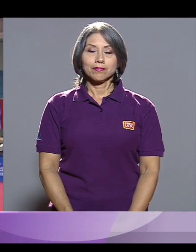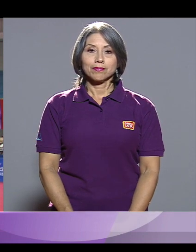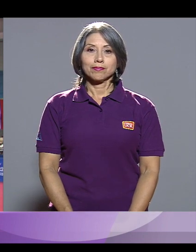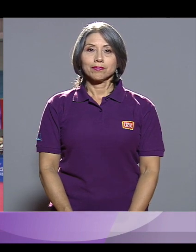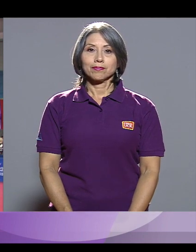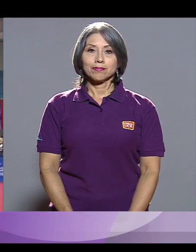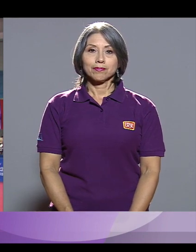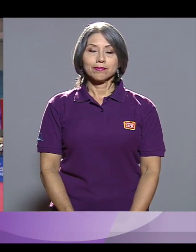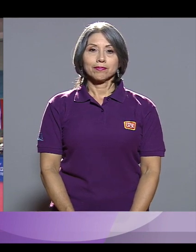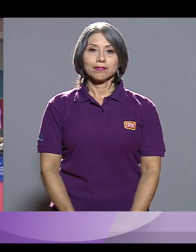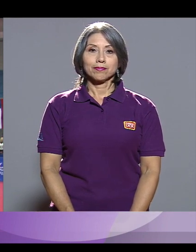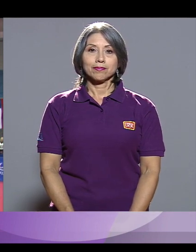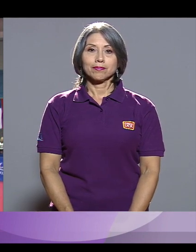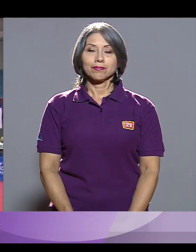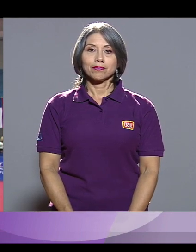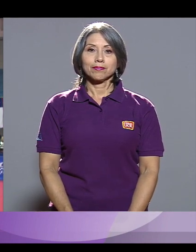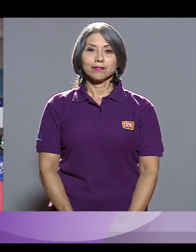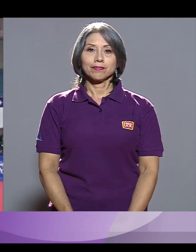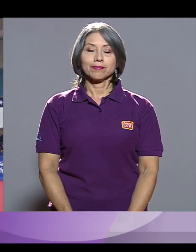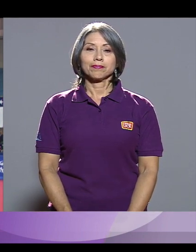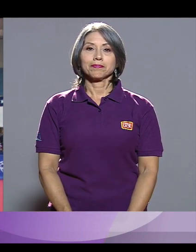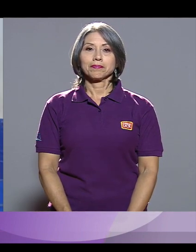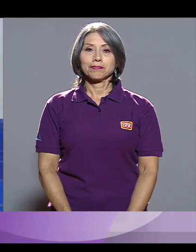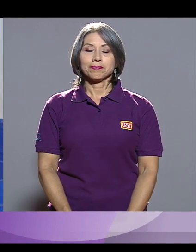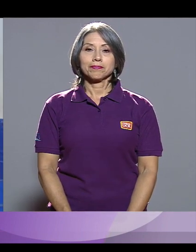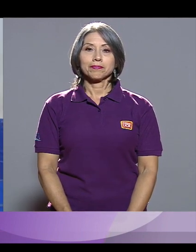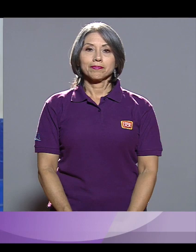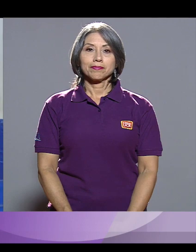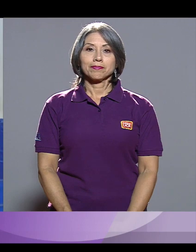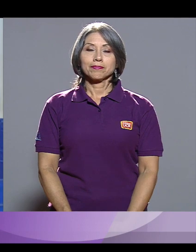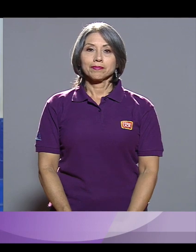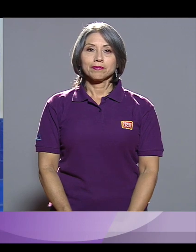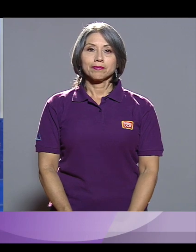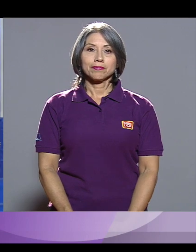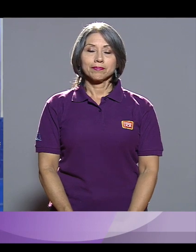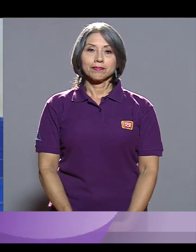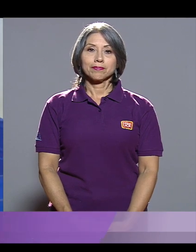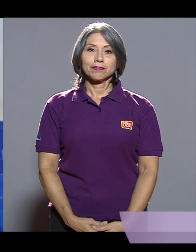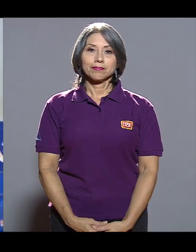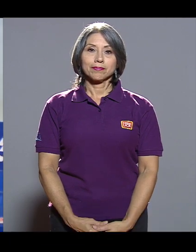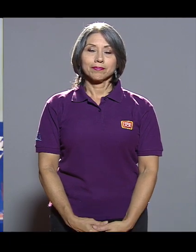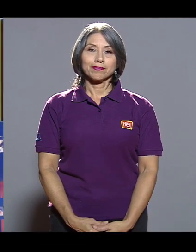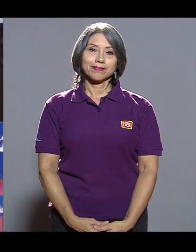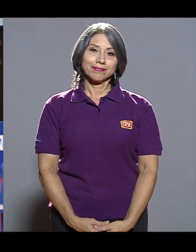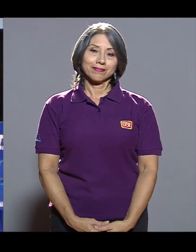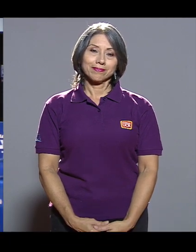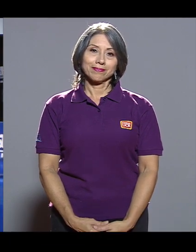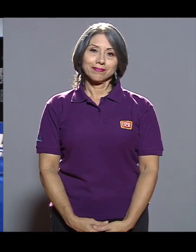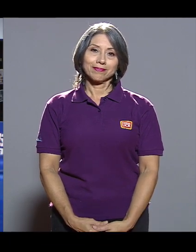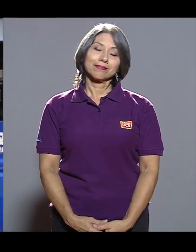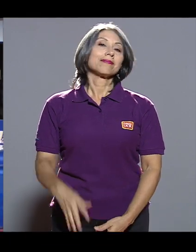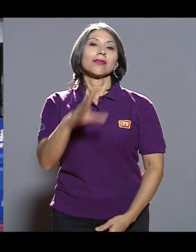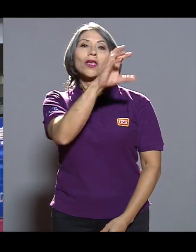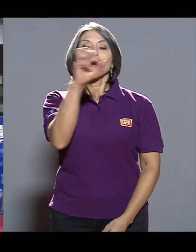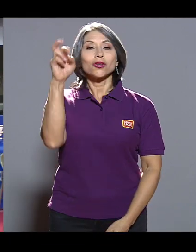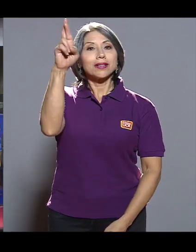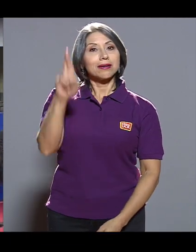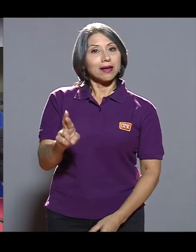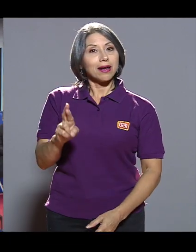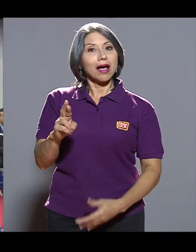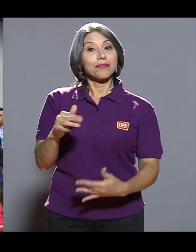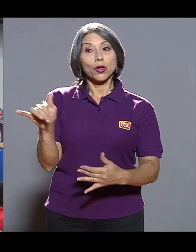el organizador es muy bueno para nosotros, así que me gusta, me encanta. Costa Rica